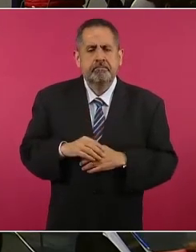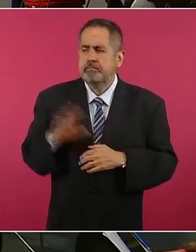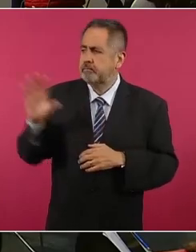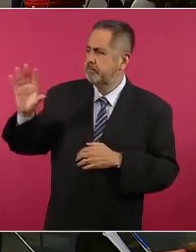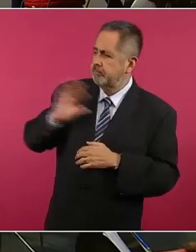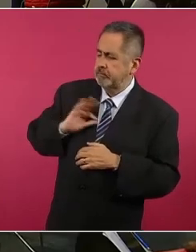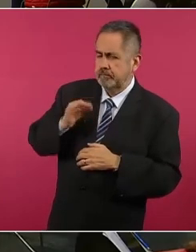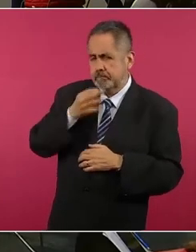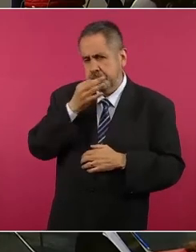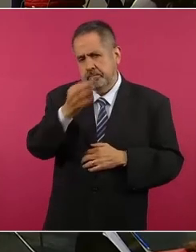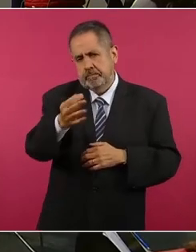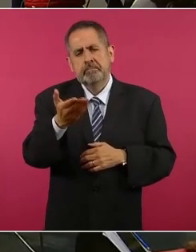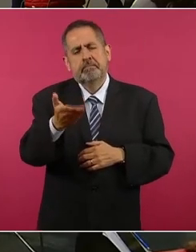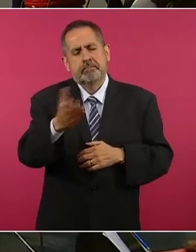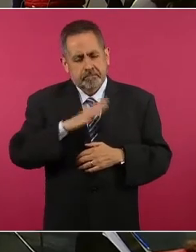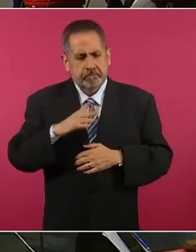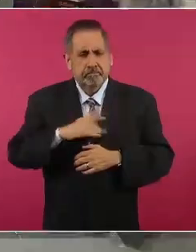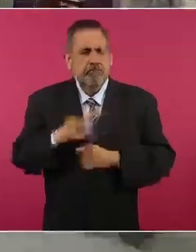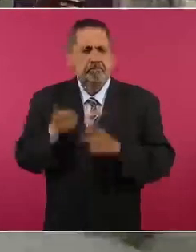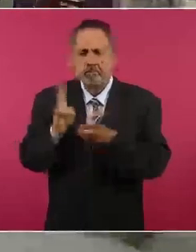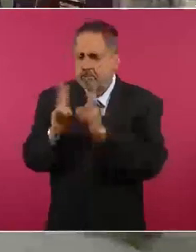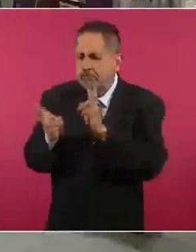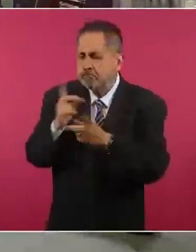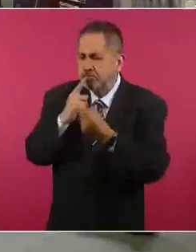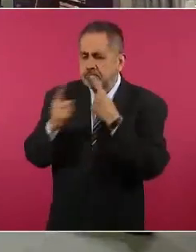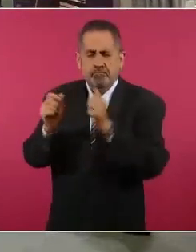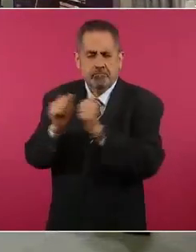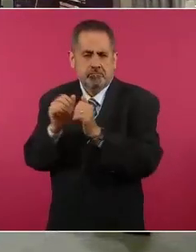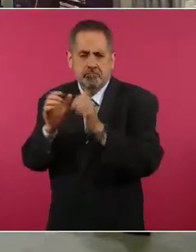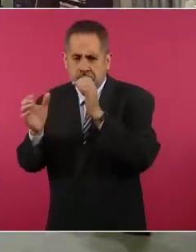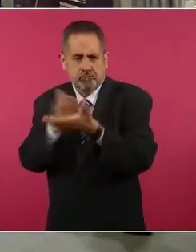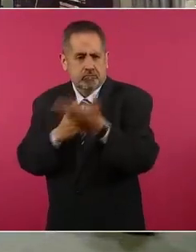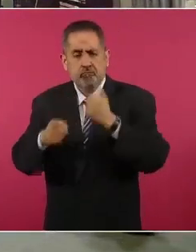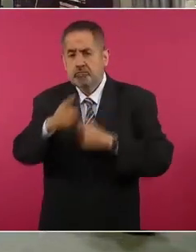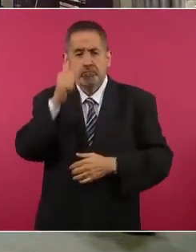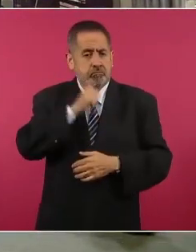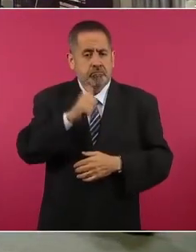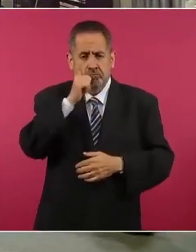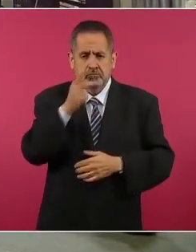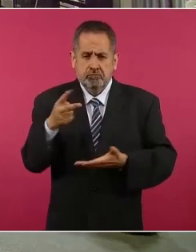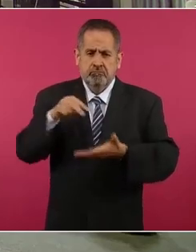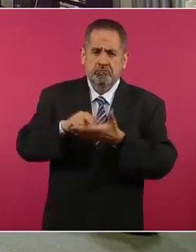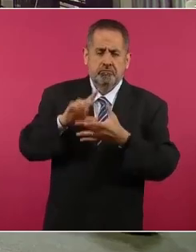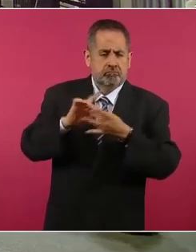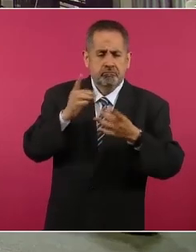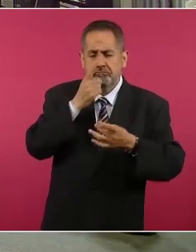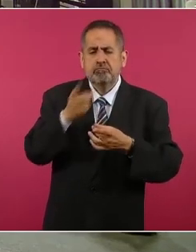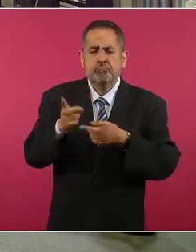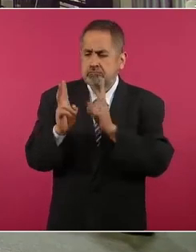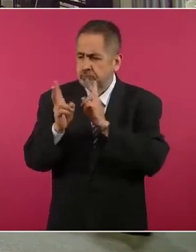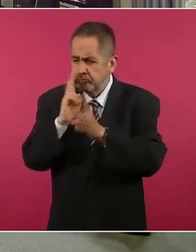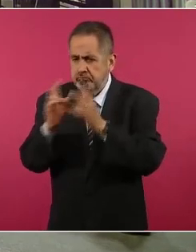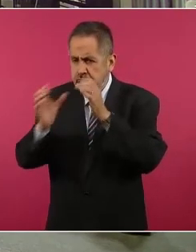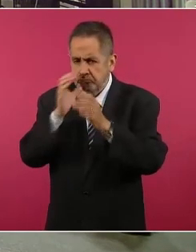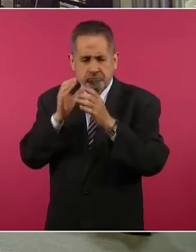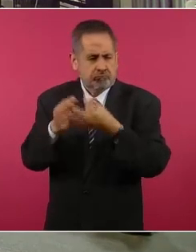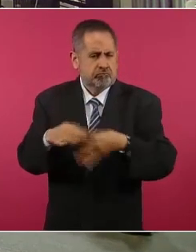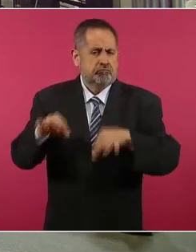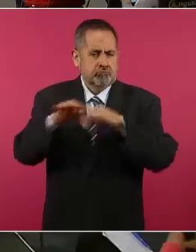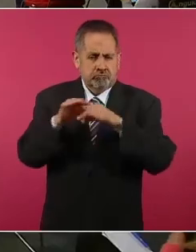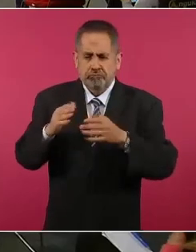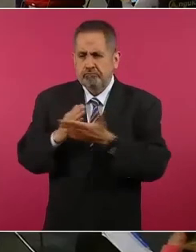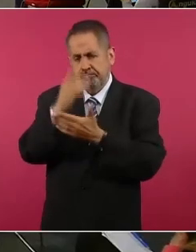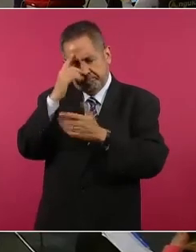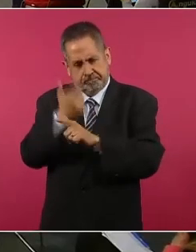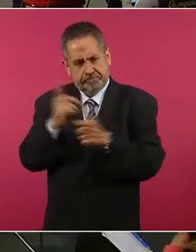que pido es que exista un diálogo y usted lo ha planteado desde la trinchera de donde está, que el diálogo es el mayor acceso a la